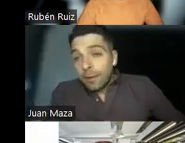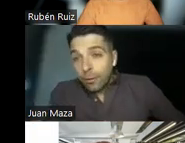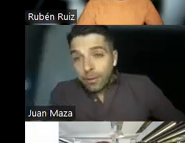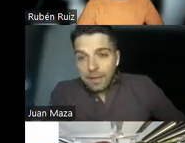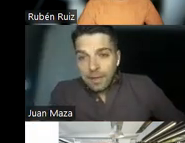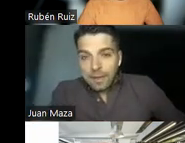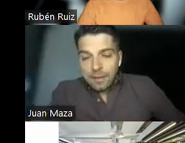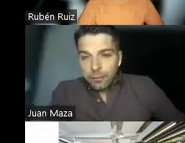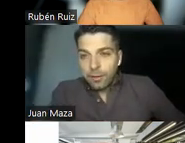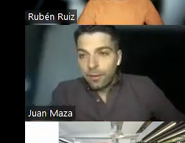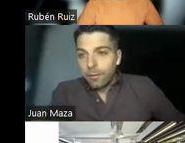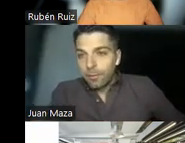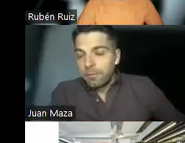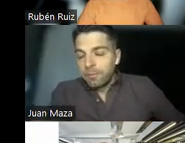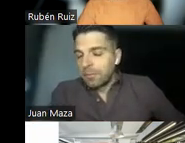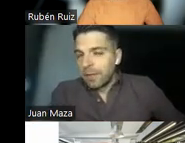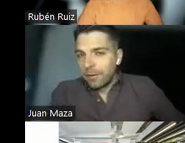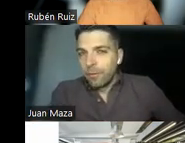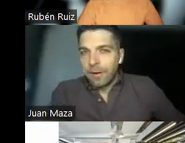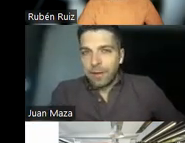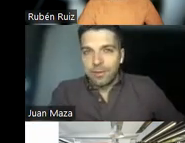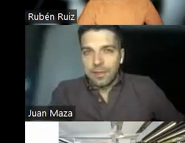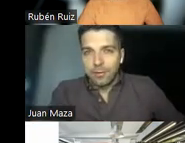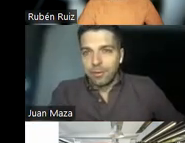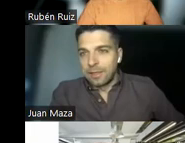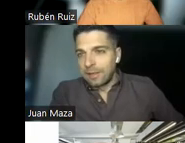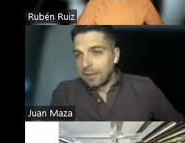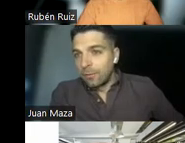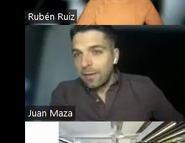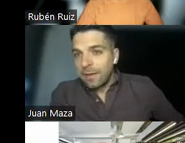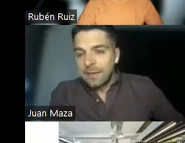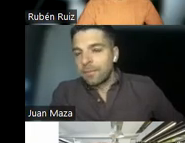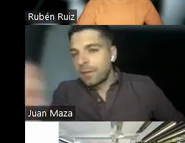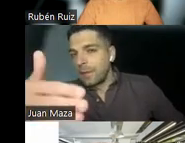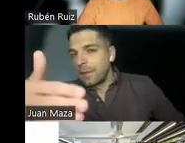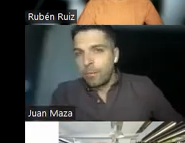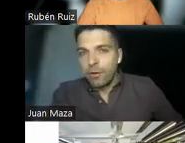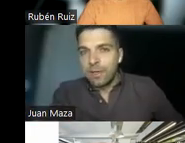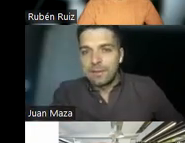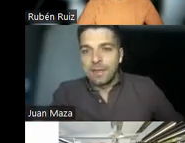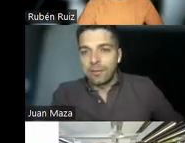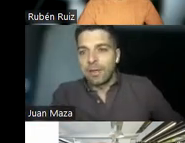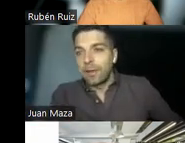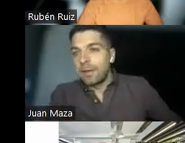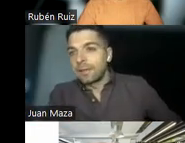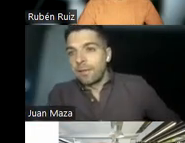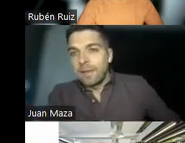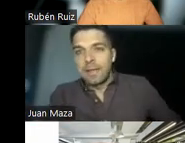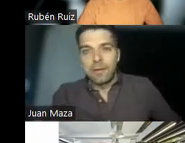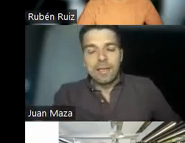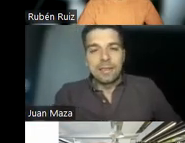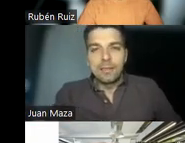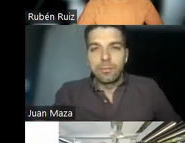Después de la COVID ha surgido un par de cosas que son muy interesantes. Una de estas, más o menos ya existía, que son las narices